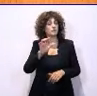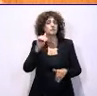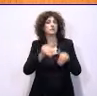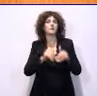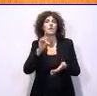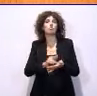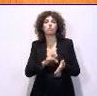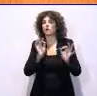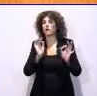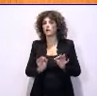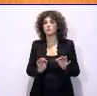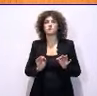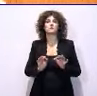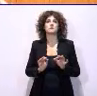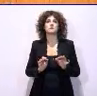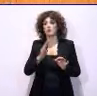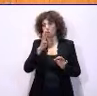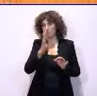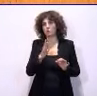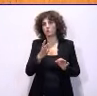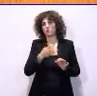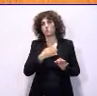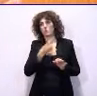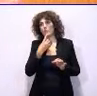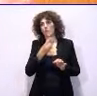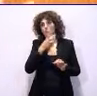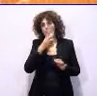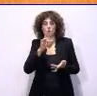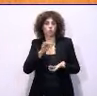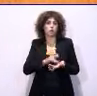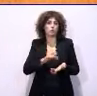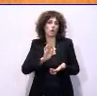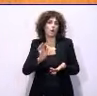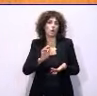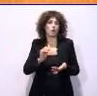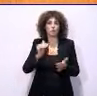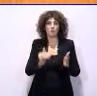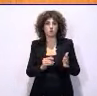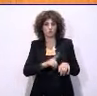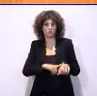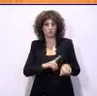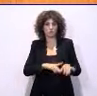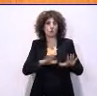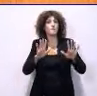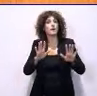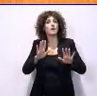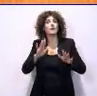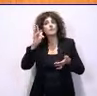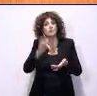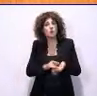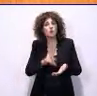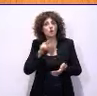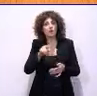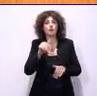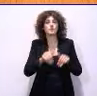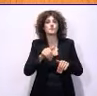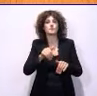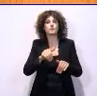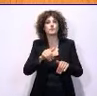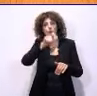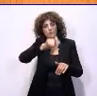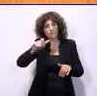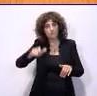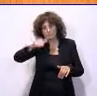se celebran, no voy a decir cada cuatro años, porque puede que sea cada cuatro años o cada menos tiempo, y es entonces cuando los ciudadanos y las ciudadanas